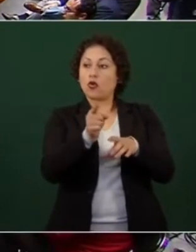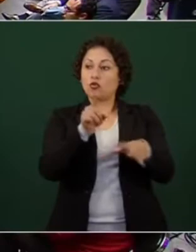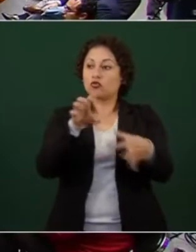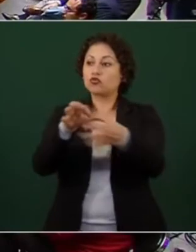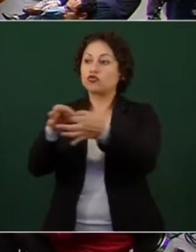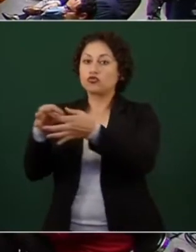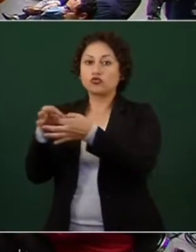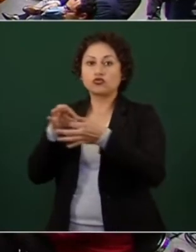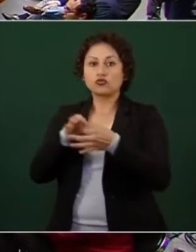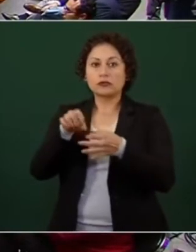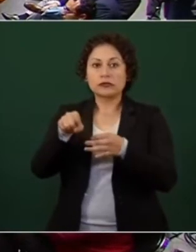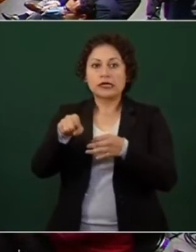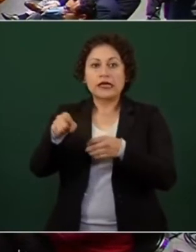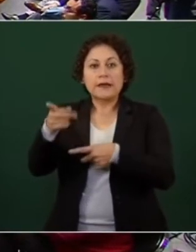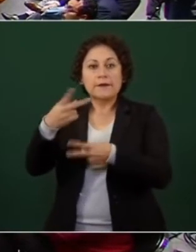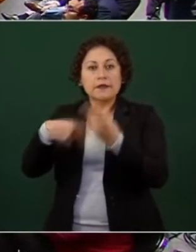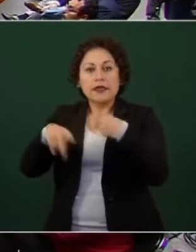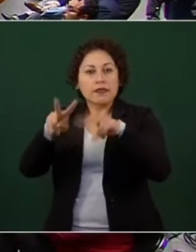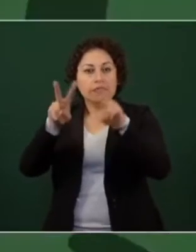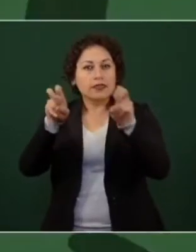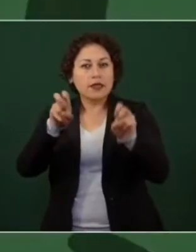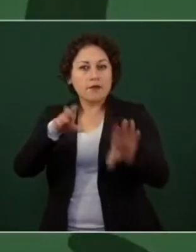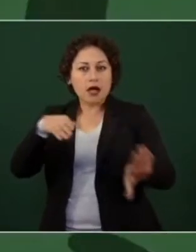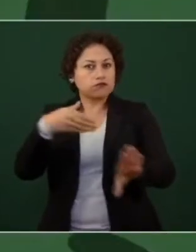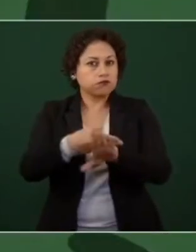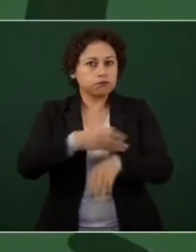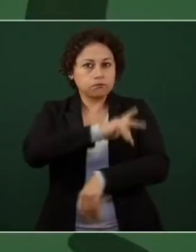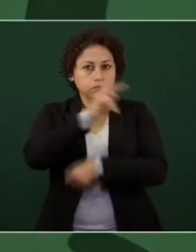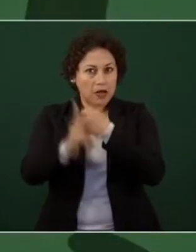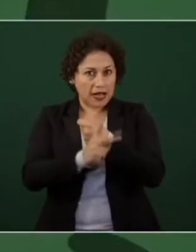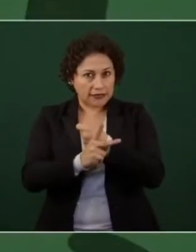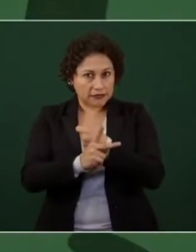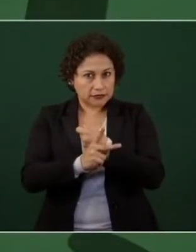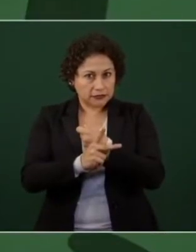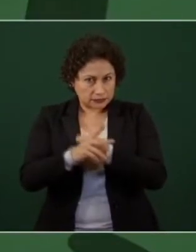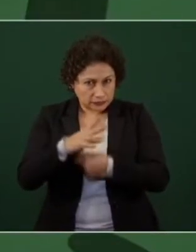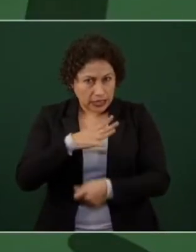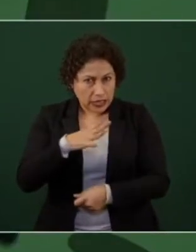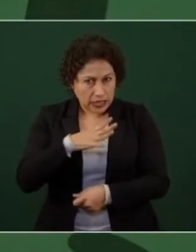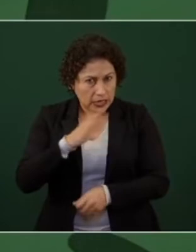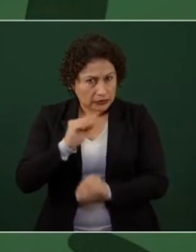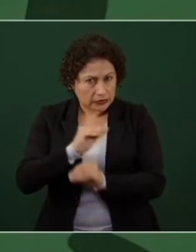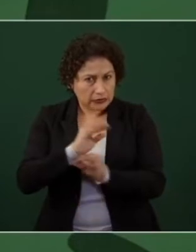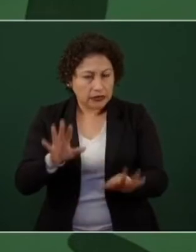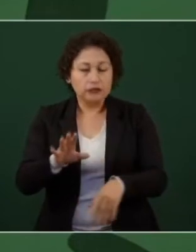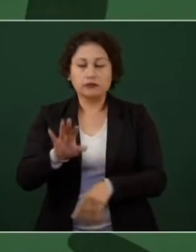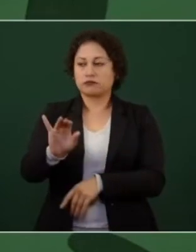desestabilización sí sí es que es muy obvio